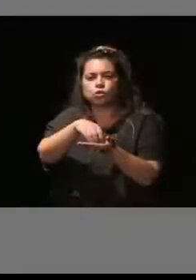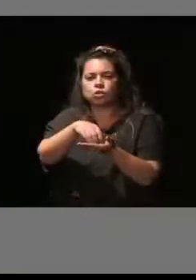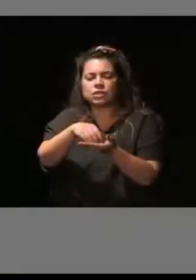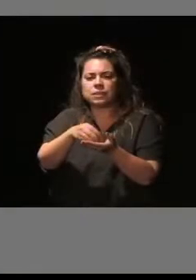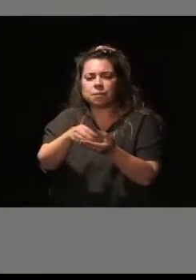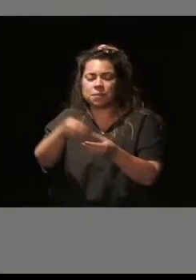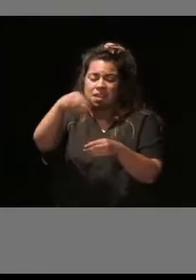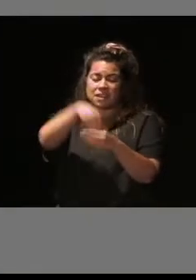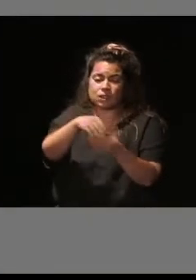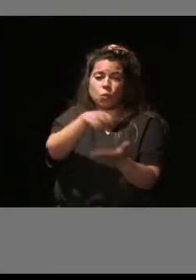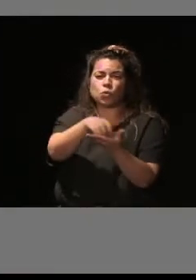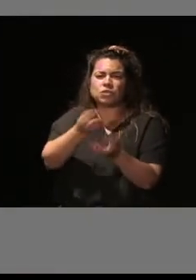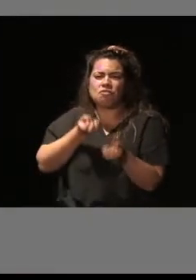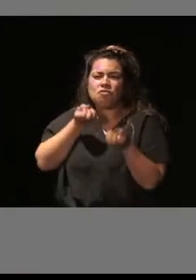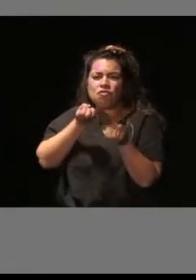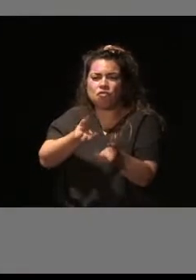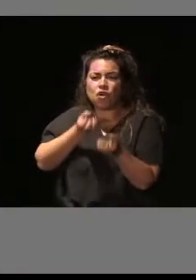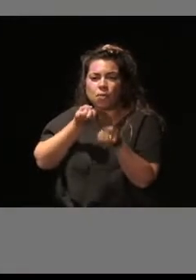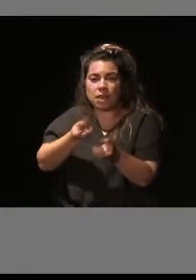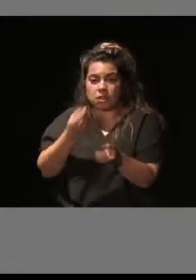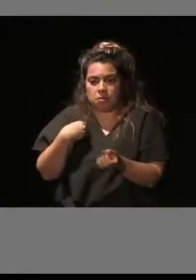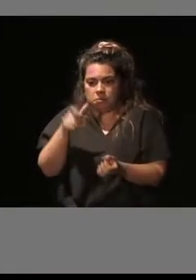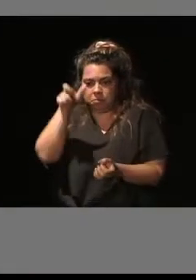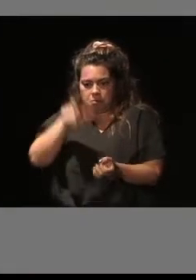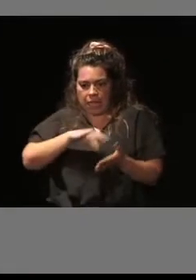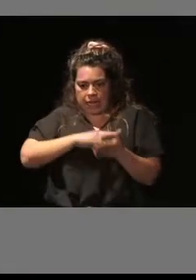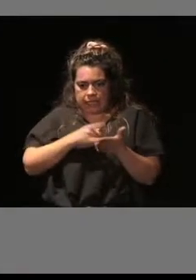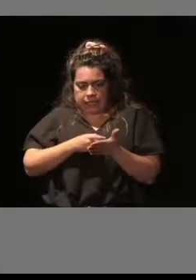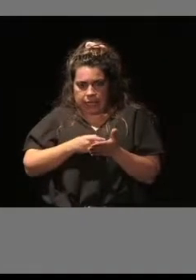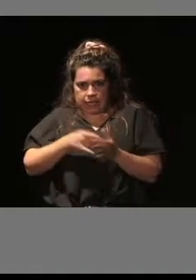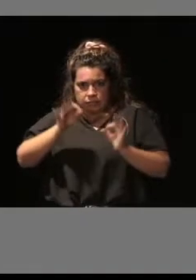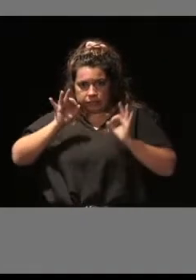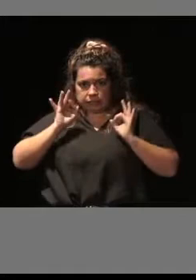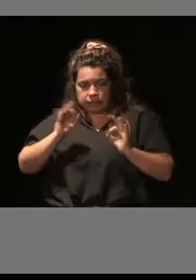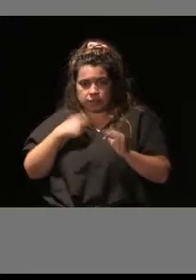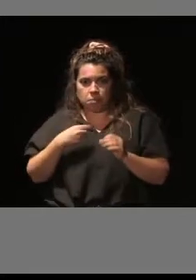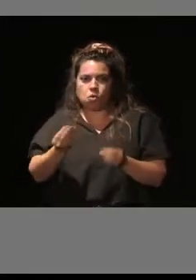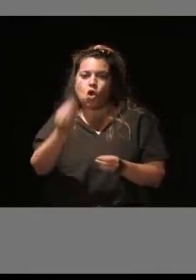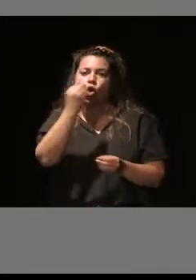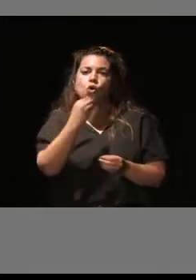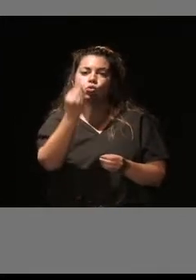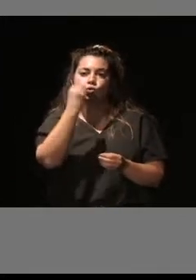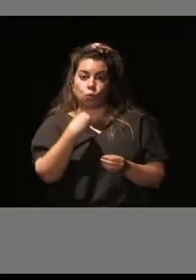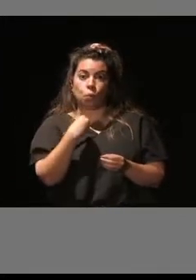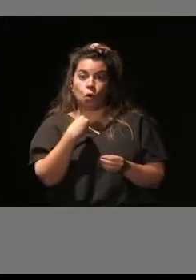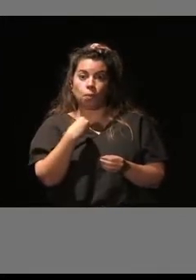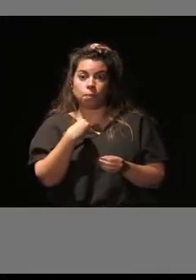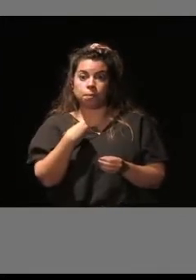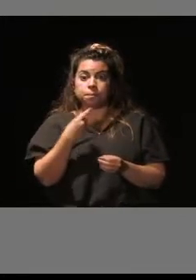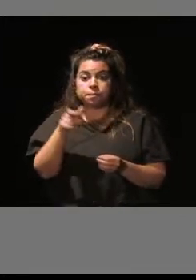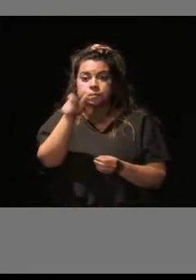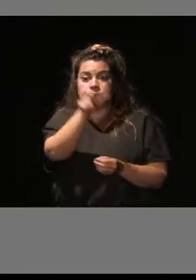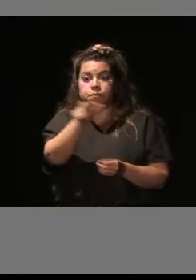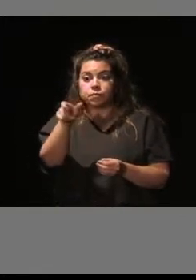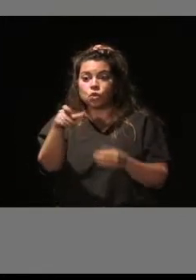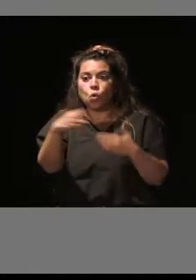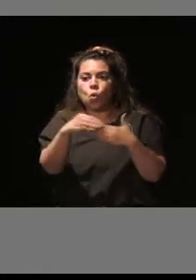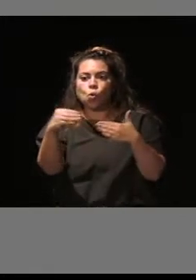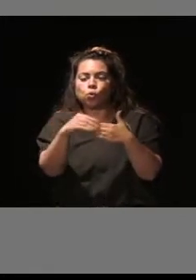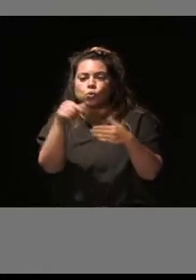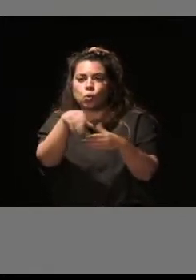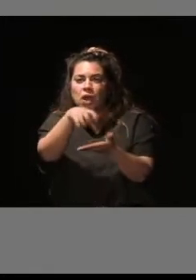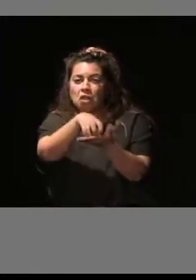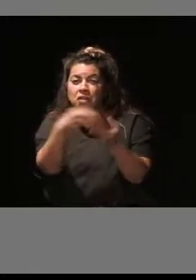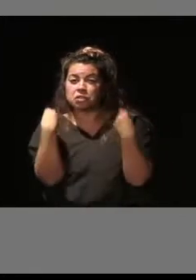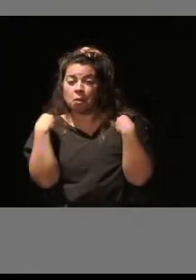un técnico especializado en materia de consumo informa a los usuarios de estos centros que